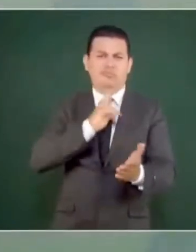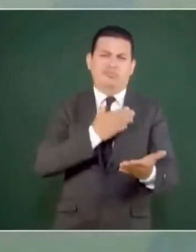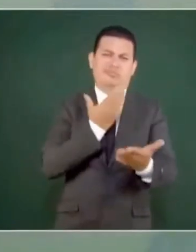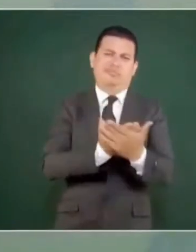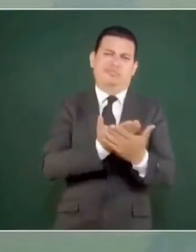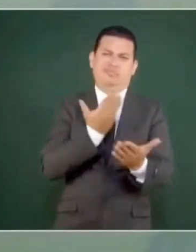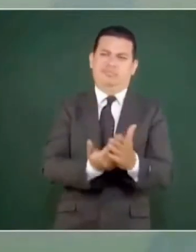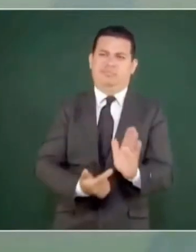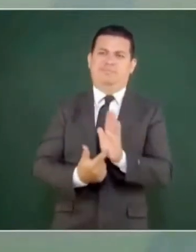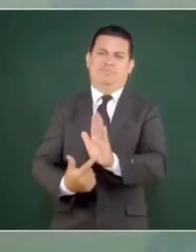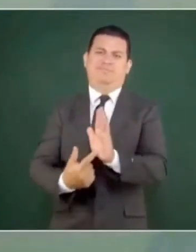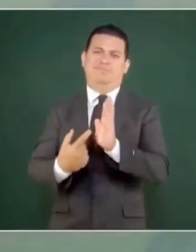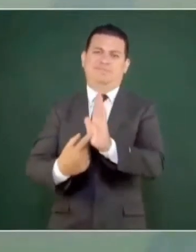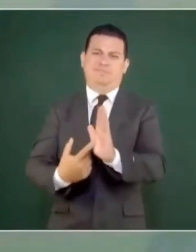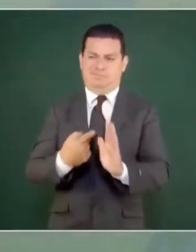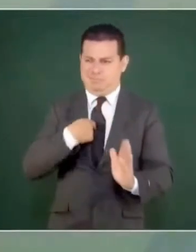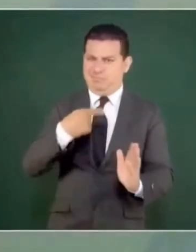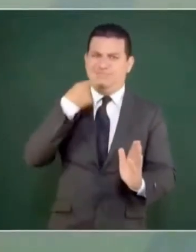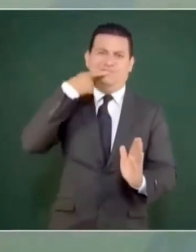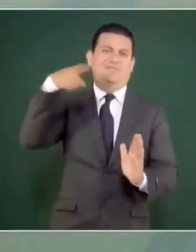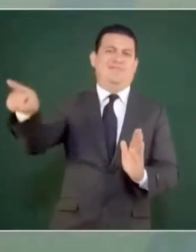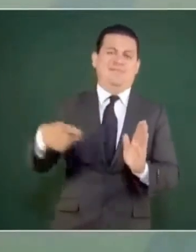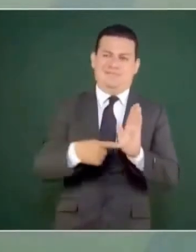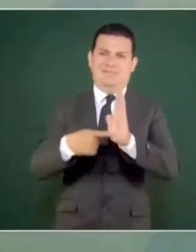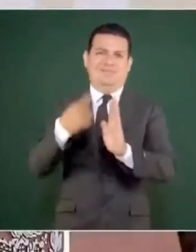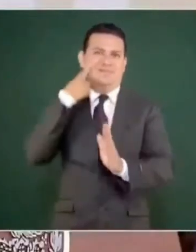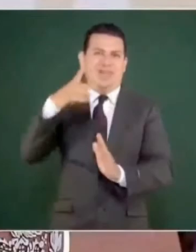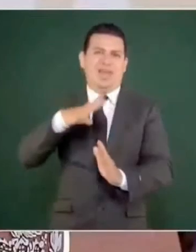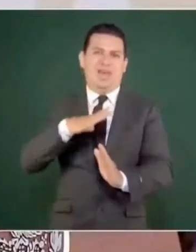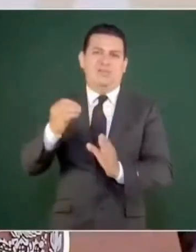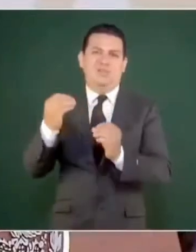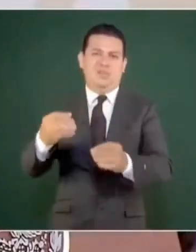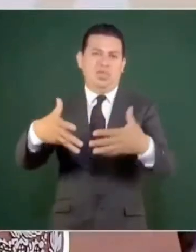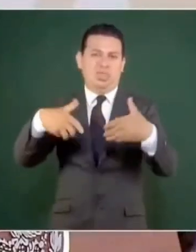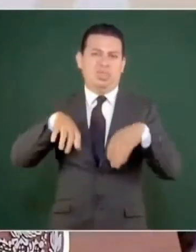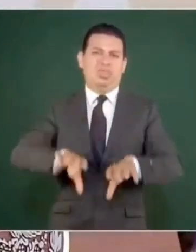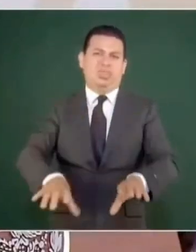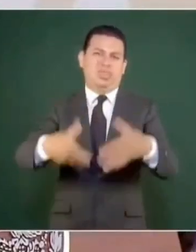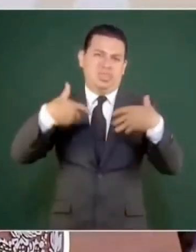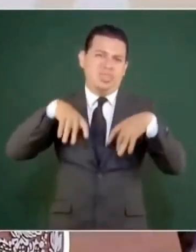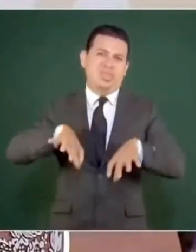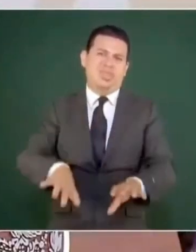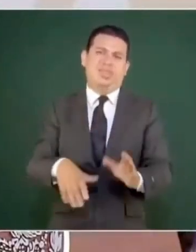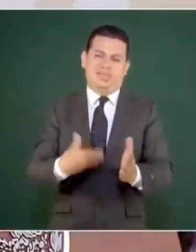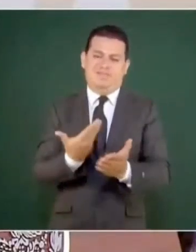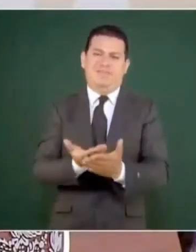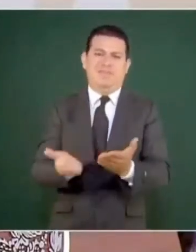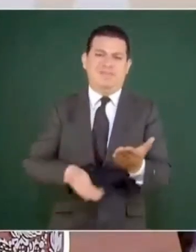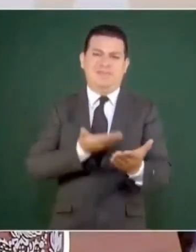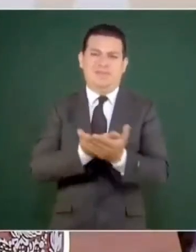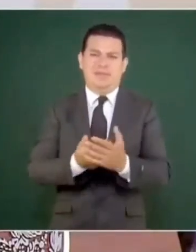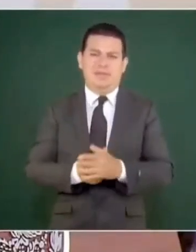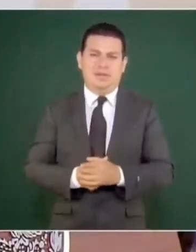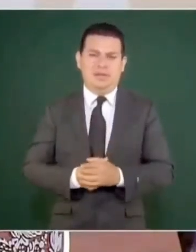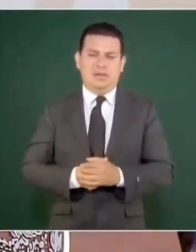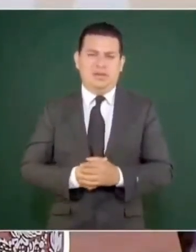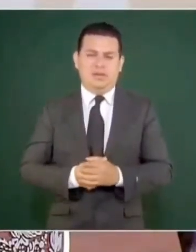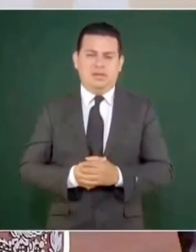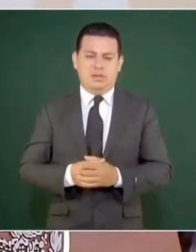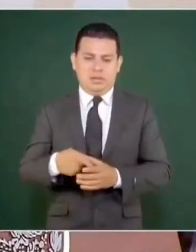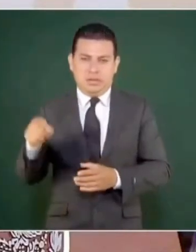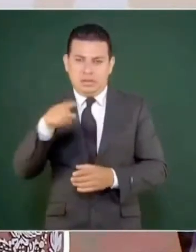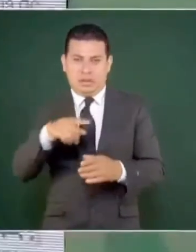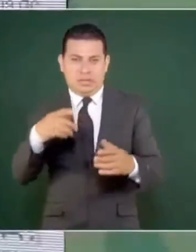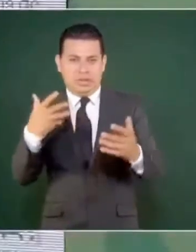presenté hasta denuncias en el Ministerio Público,